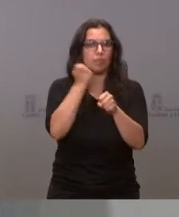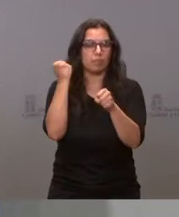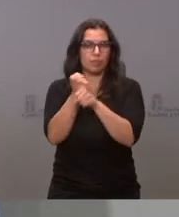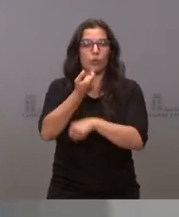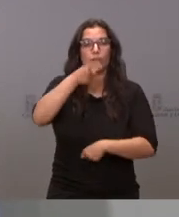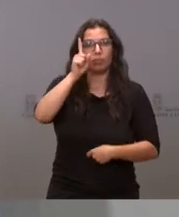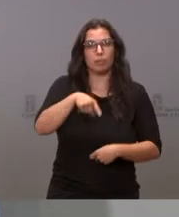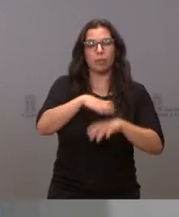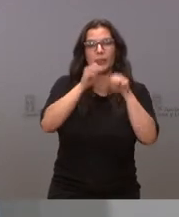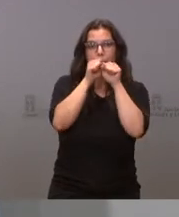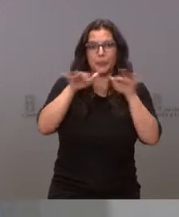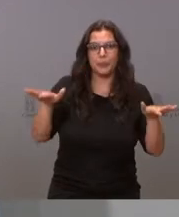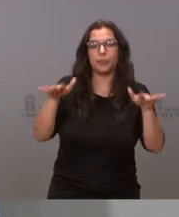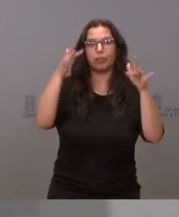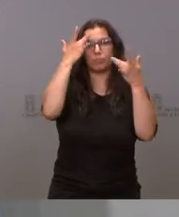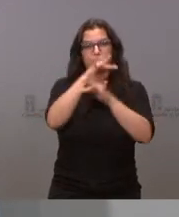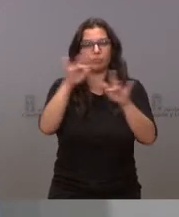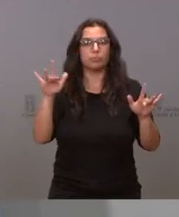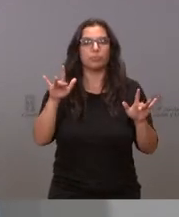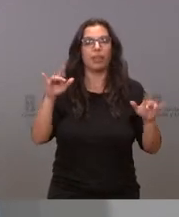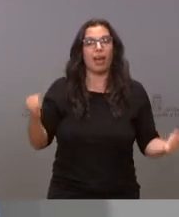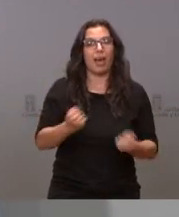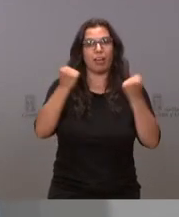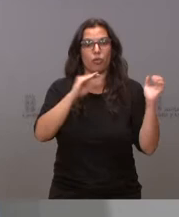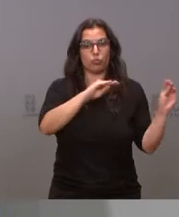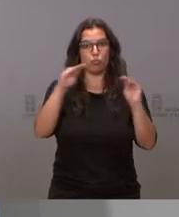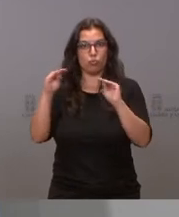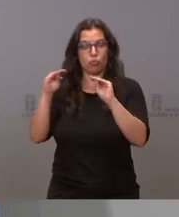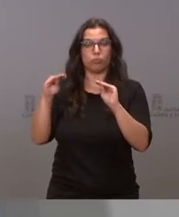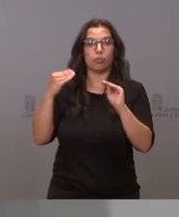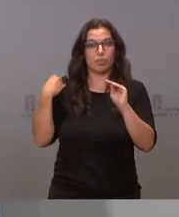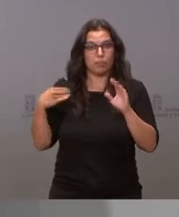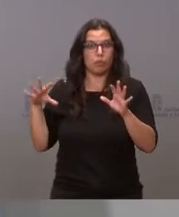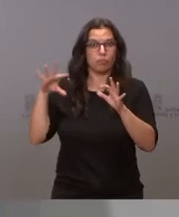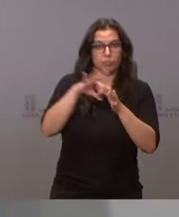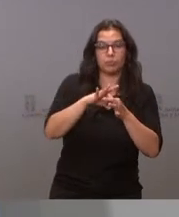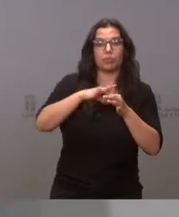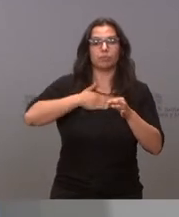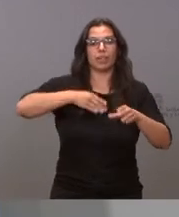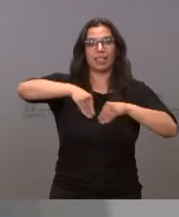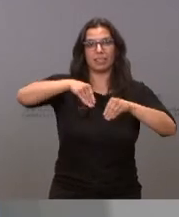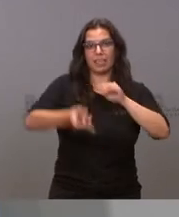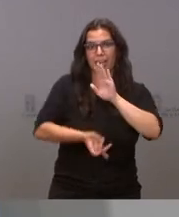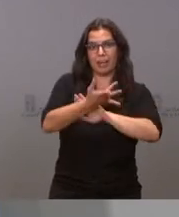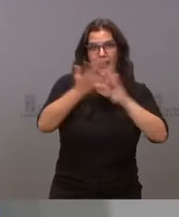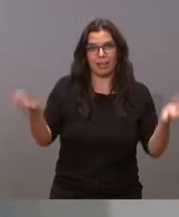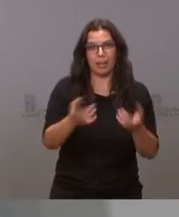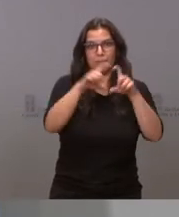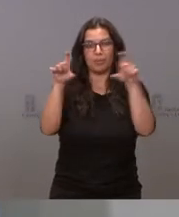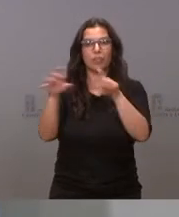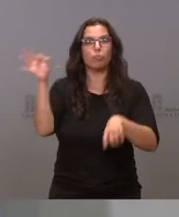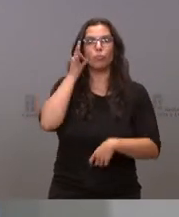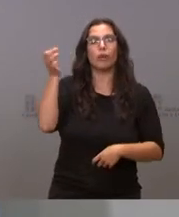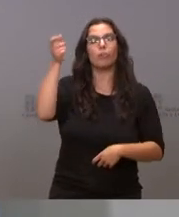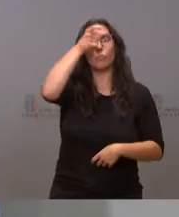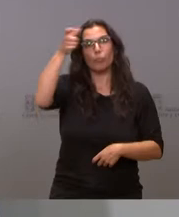así como para la difusión y la divulgación de todas estas actuaciones en el marco de nuestra estrategia de emprendimiento de mujer rural en los